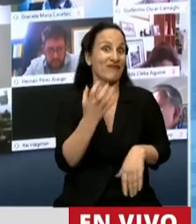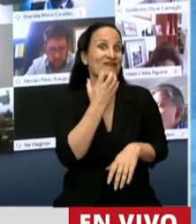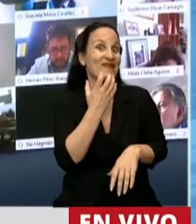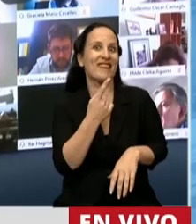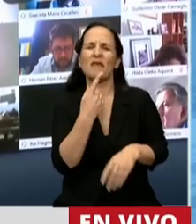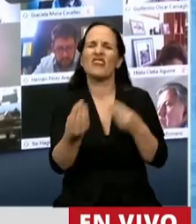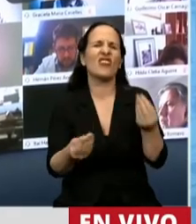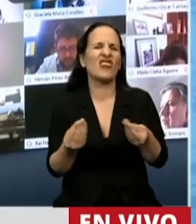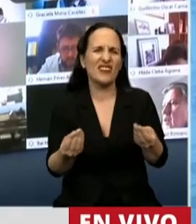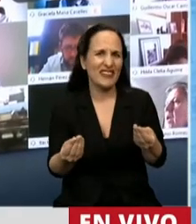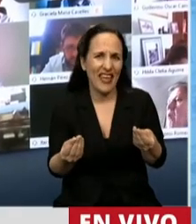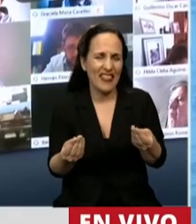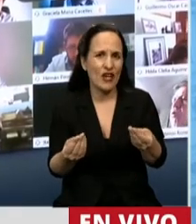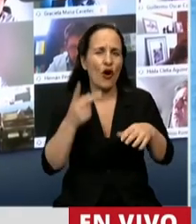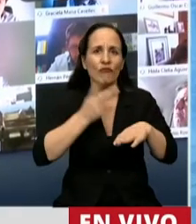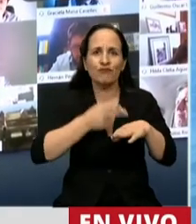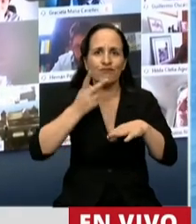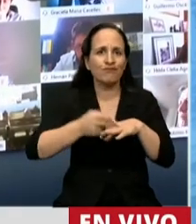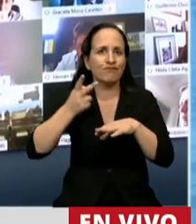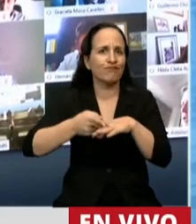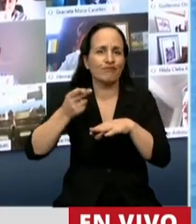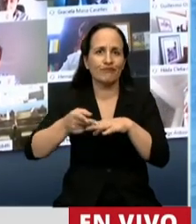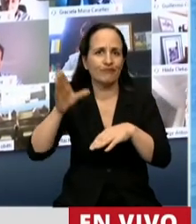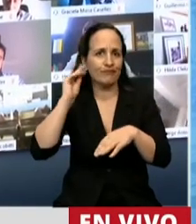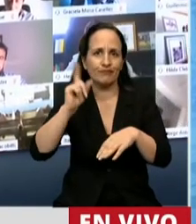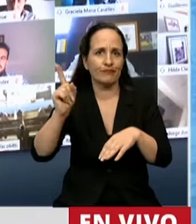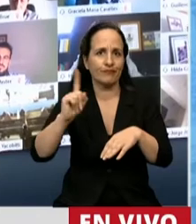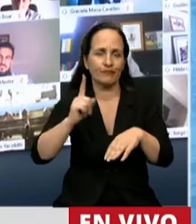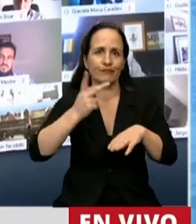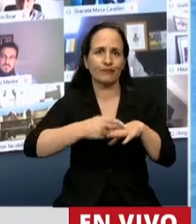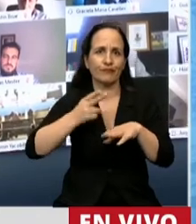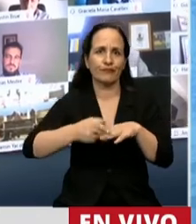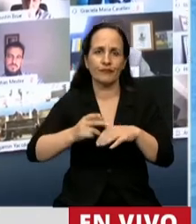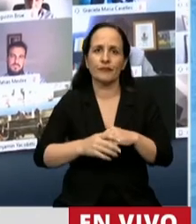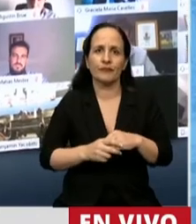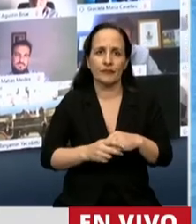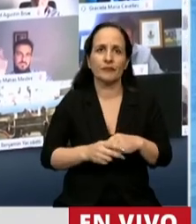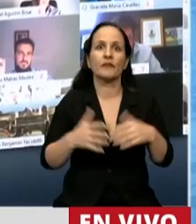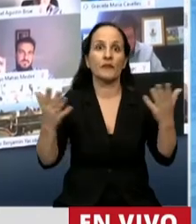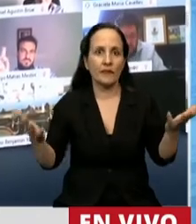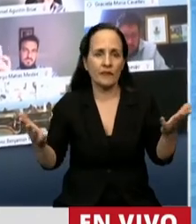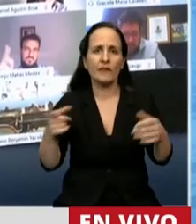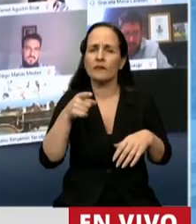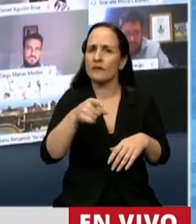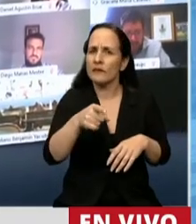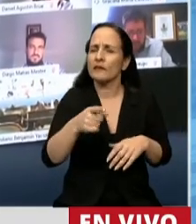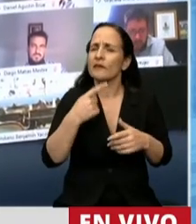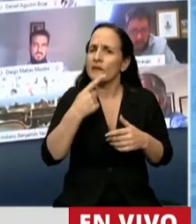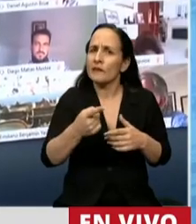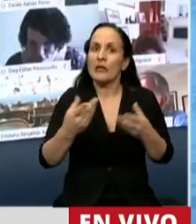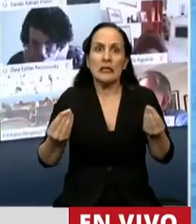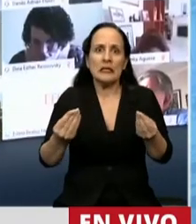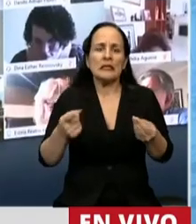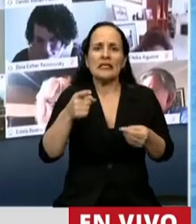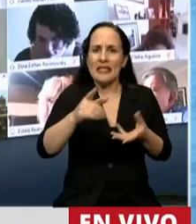activos territoriales como una oportunidad. Que tengamos una visión de